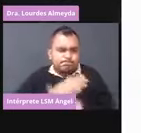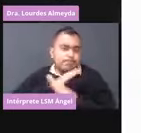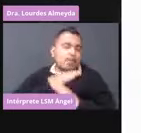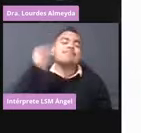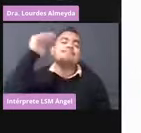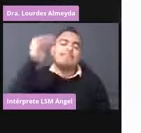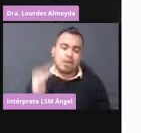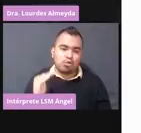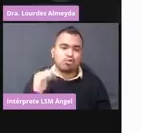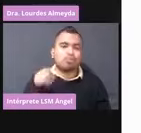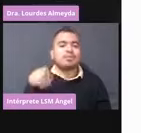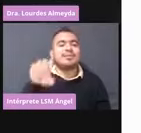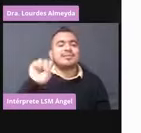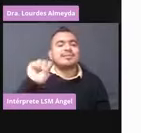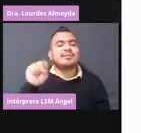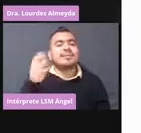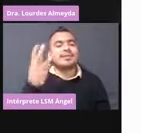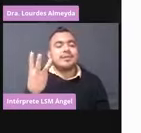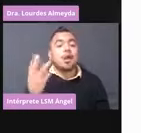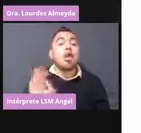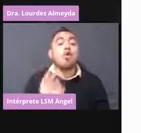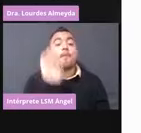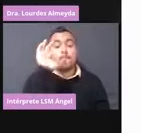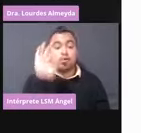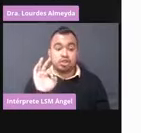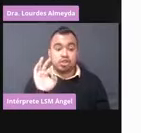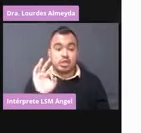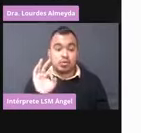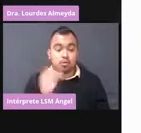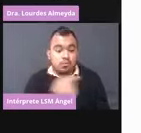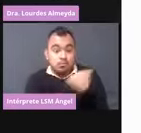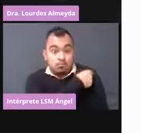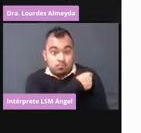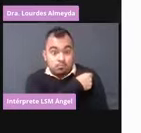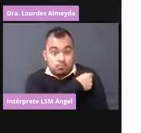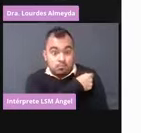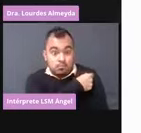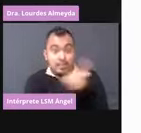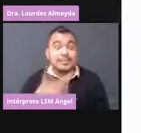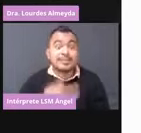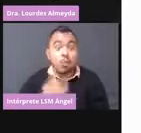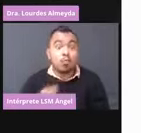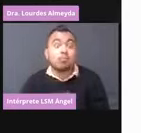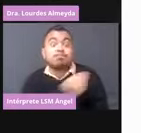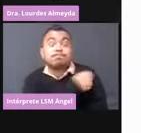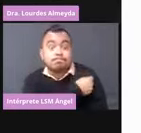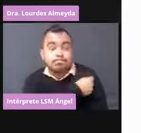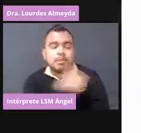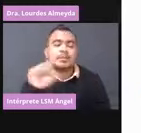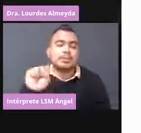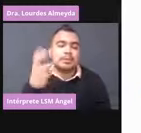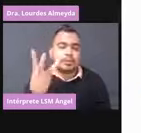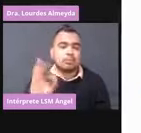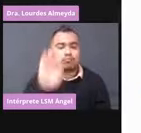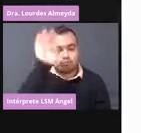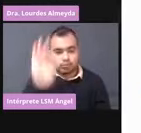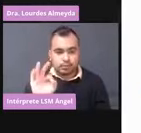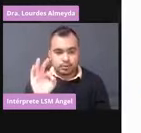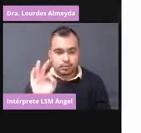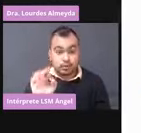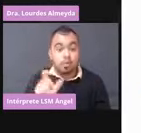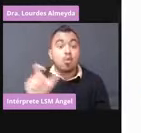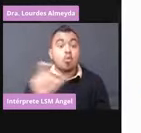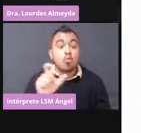posterior a la segunda dosis. Y las indicaciones terapéuticas son a partir de los 18 años.